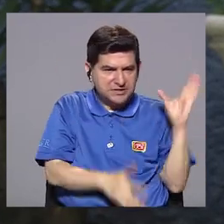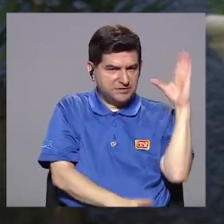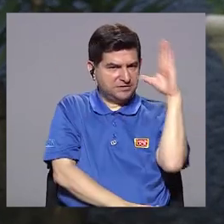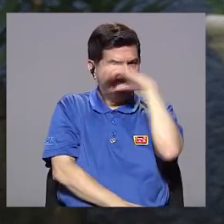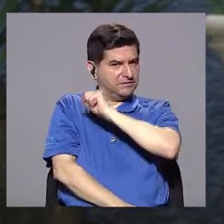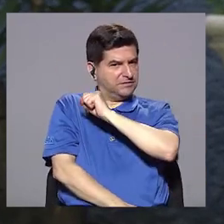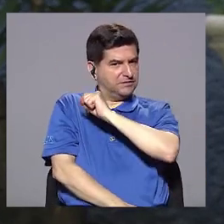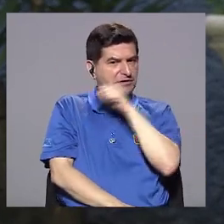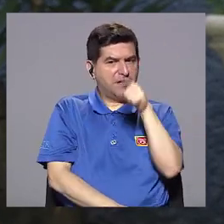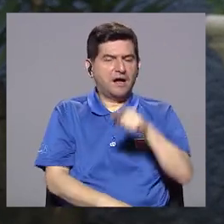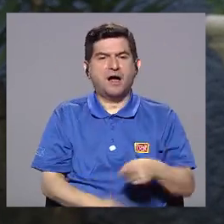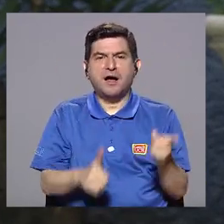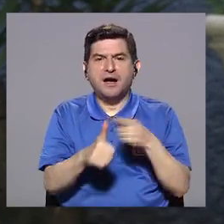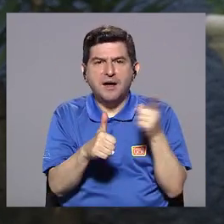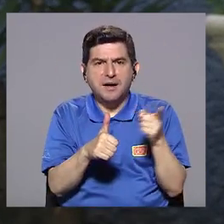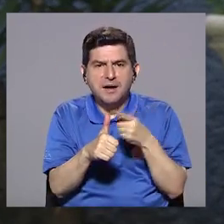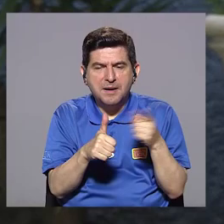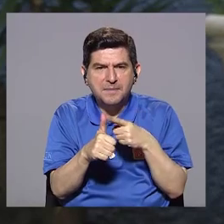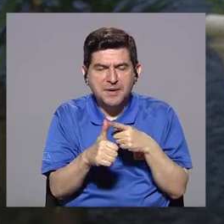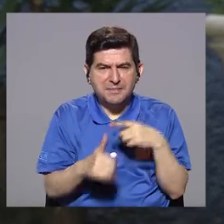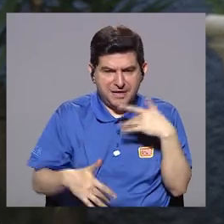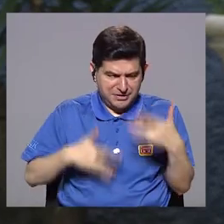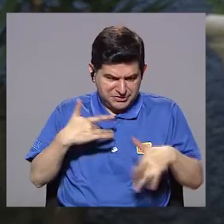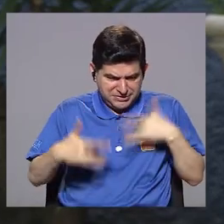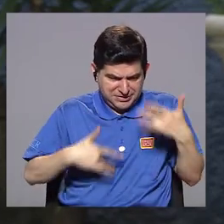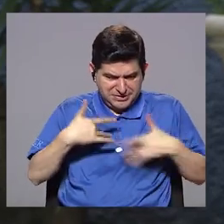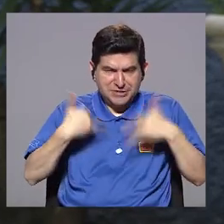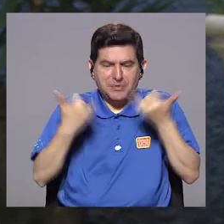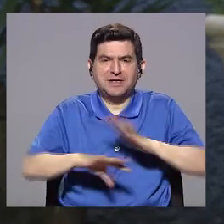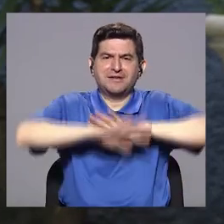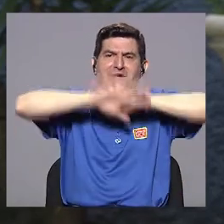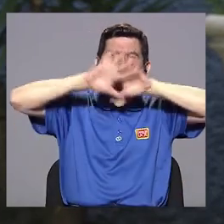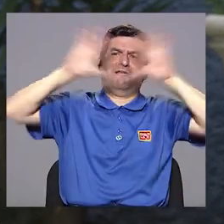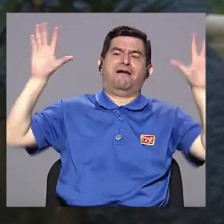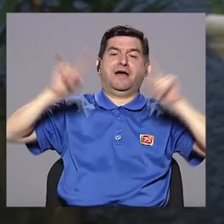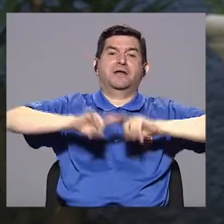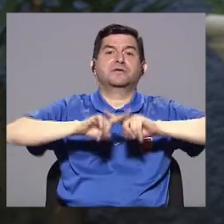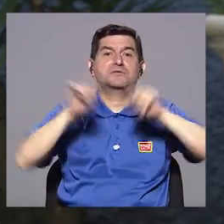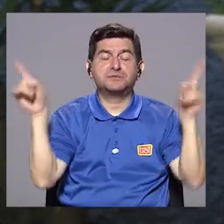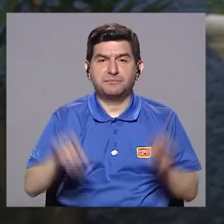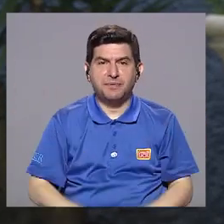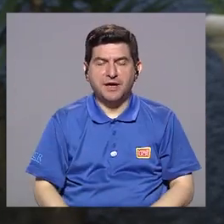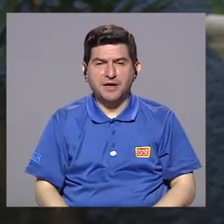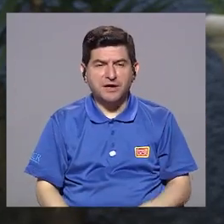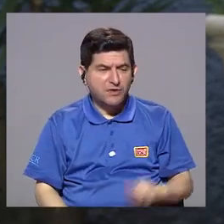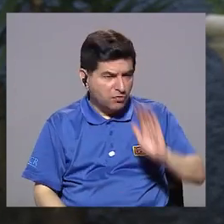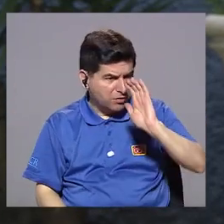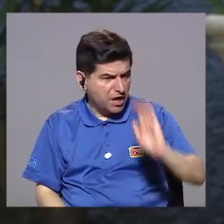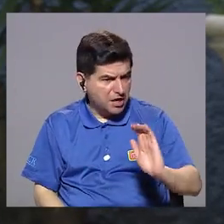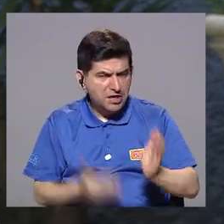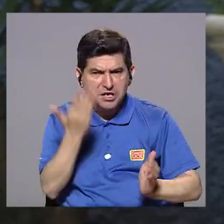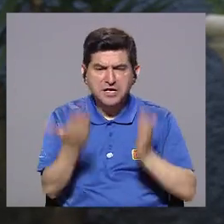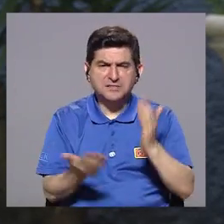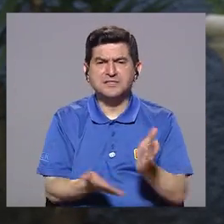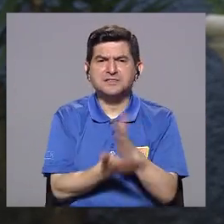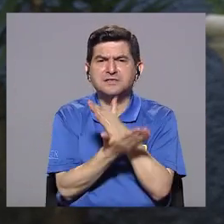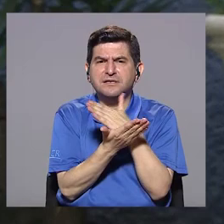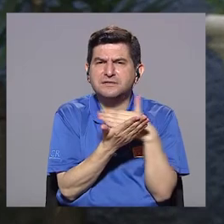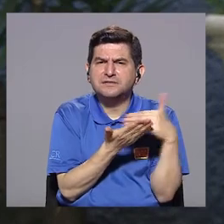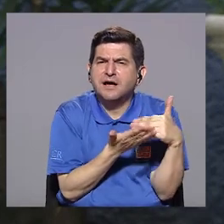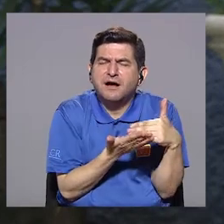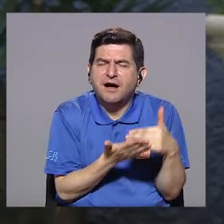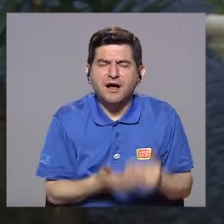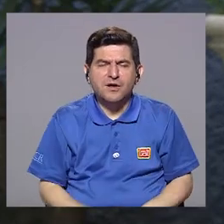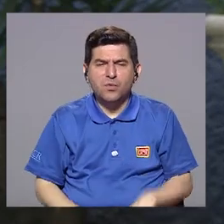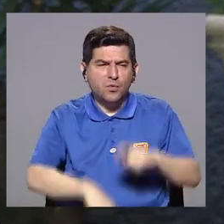a notar y se empiezan a dar los primeros síntomas ya claros. Pero sí, durante la infancia puede haber presentado algunos